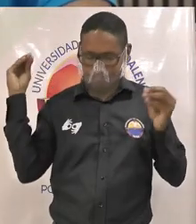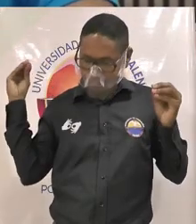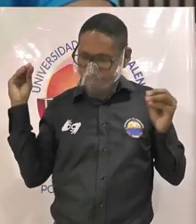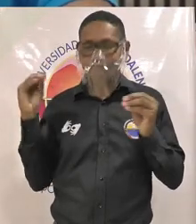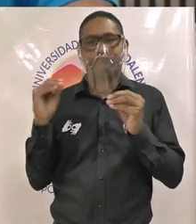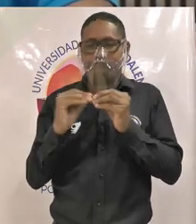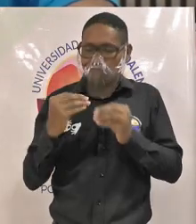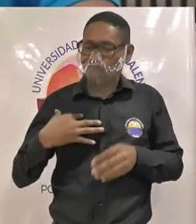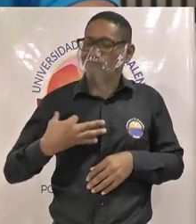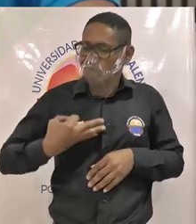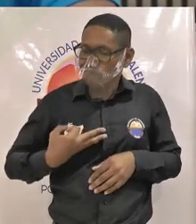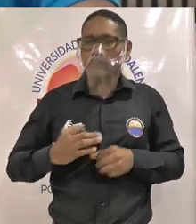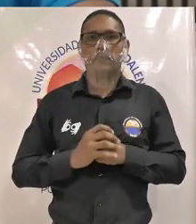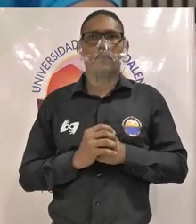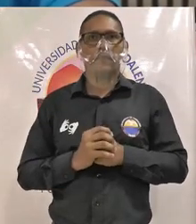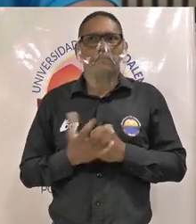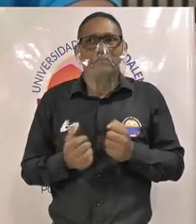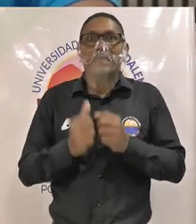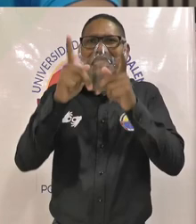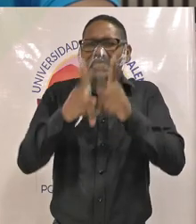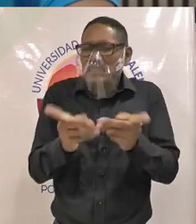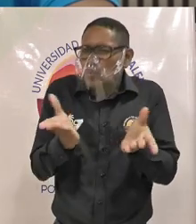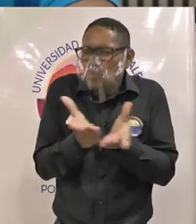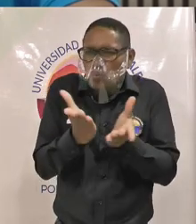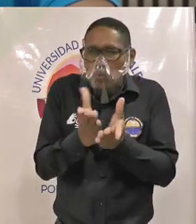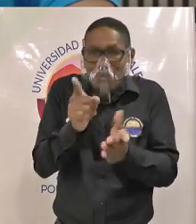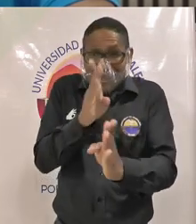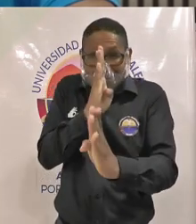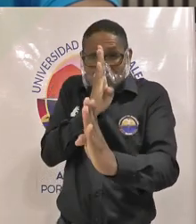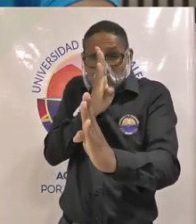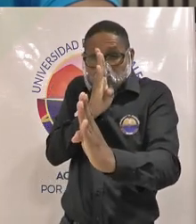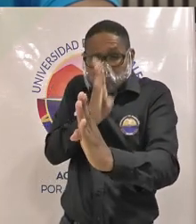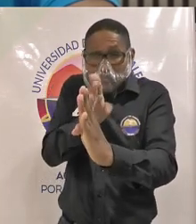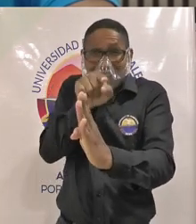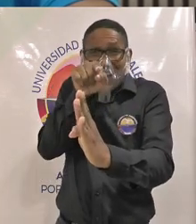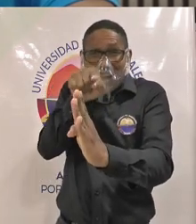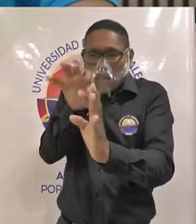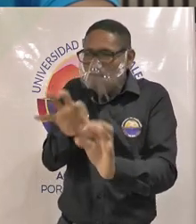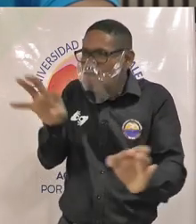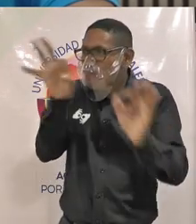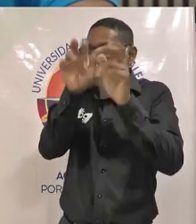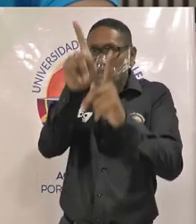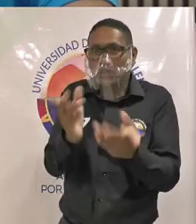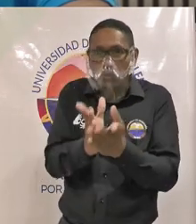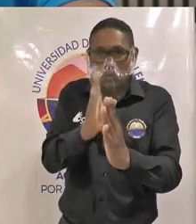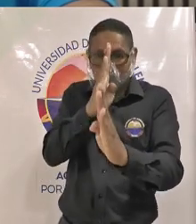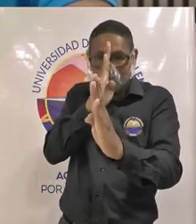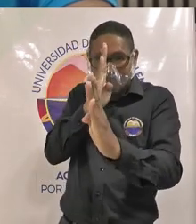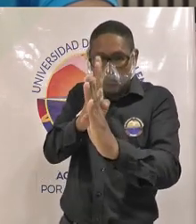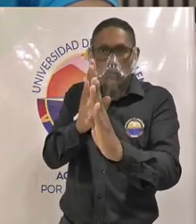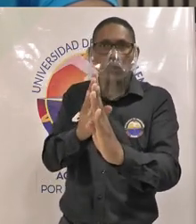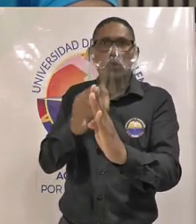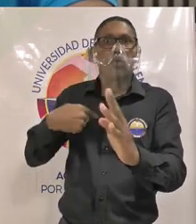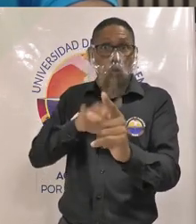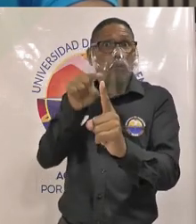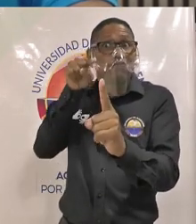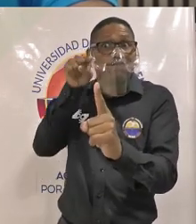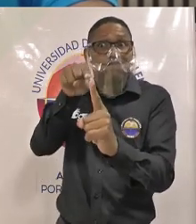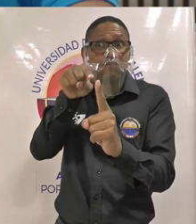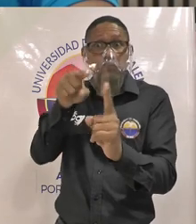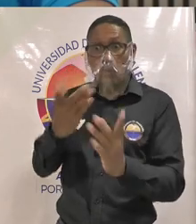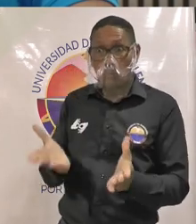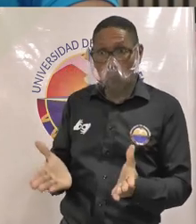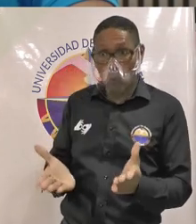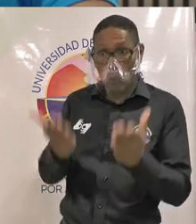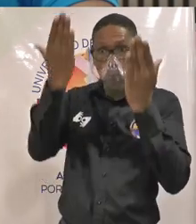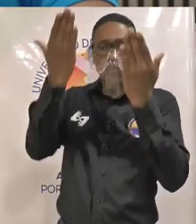fundamental en donde el estudiante es el eje central de nuestras propuestas y nuestro objetivo es poder dignificarlos a través